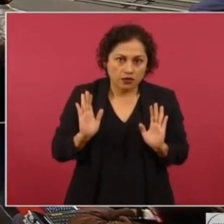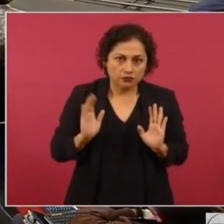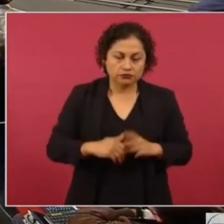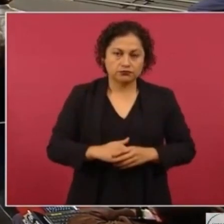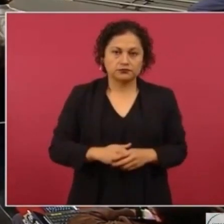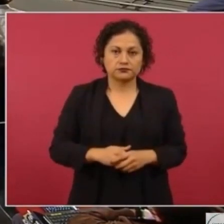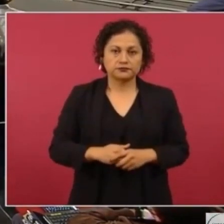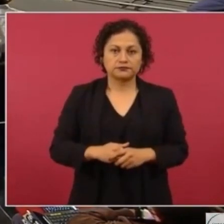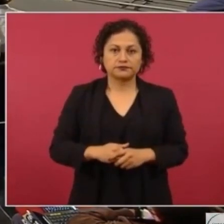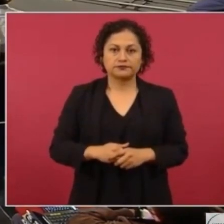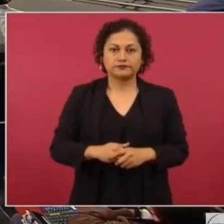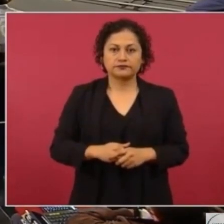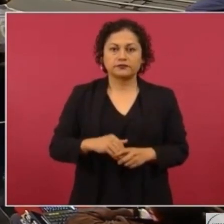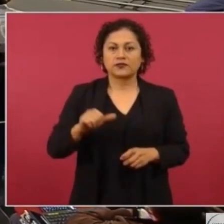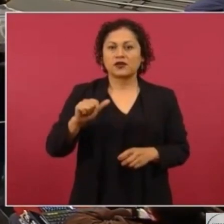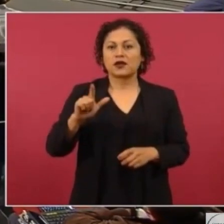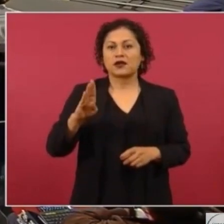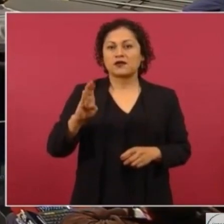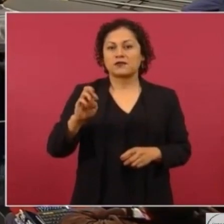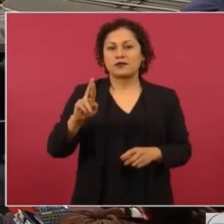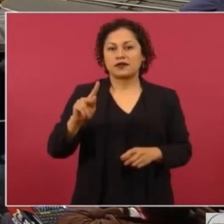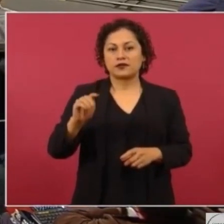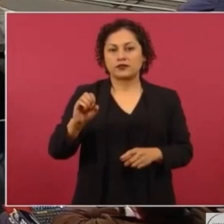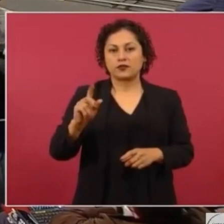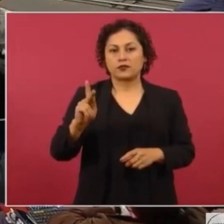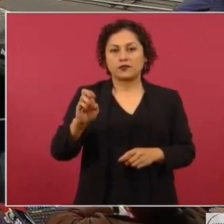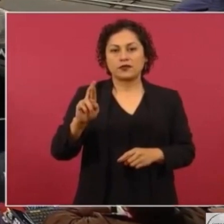Alberto Pérez allá tampoco.